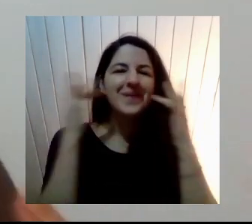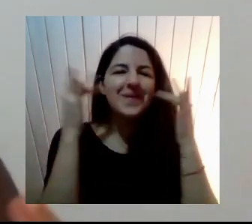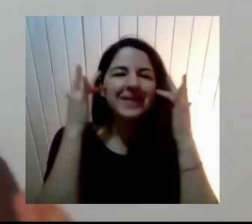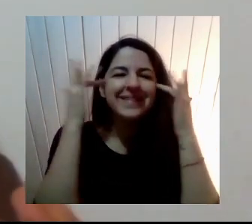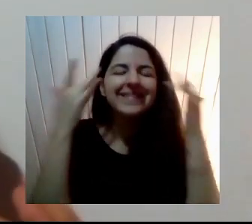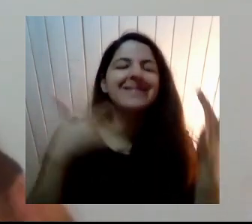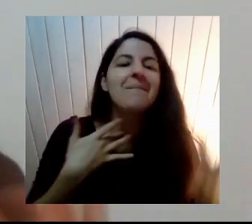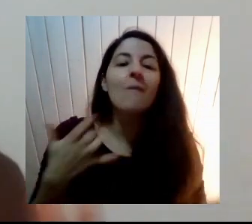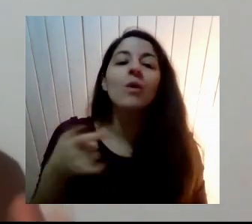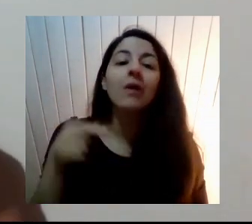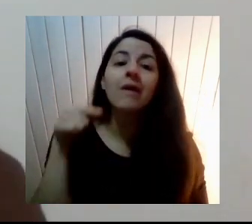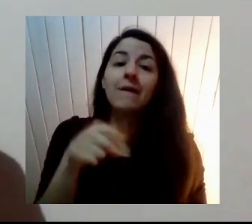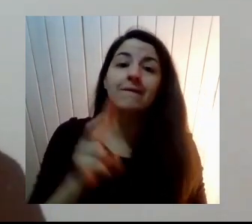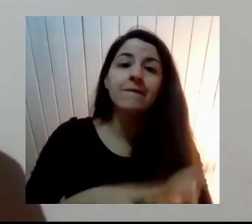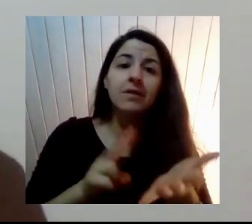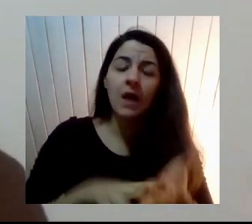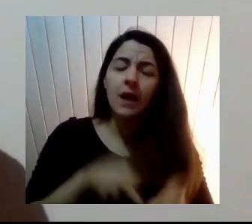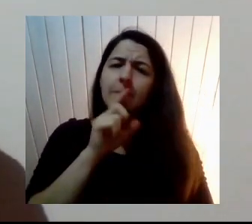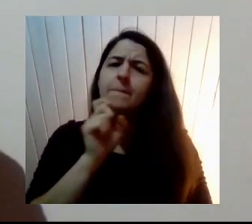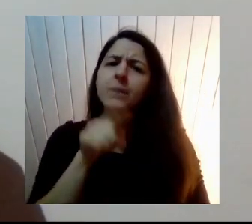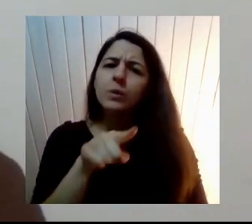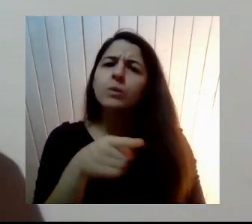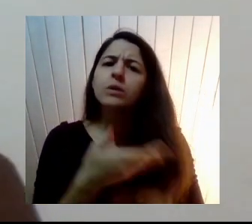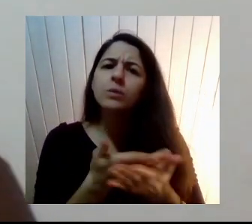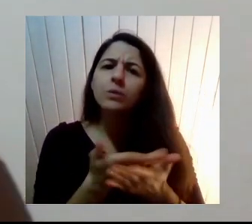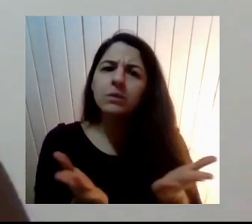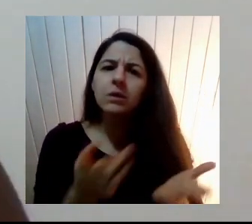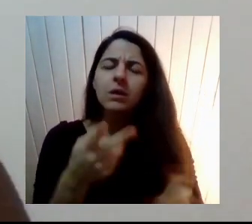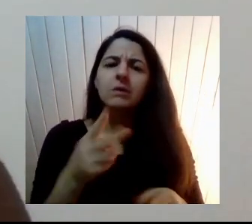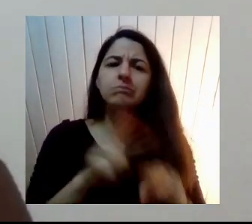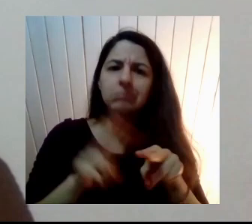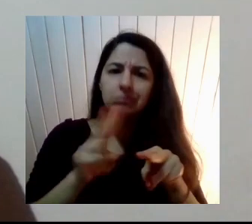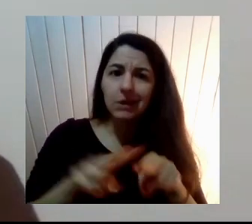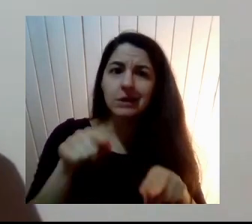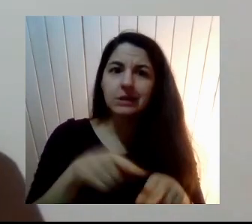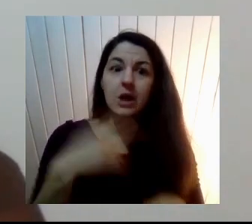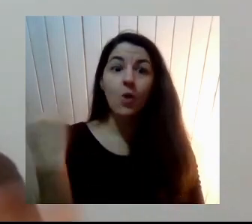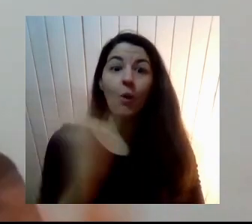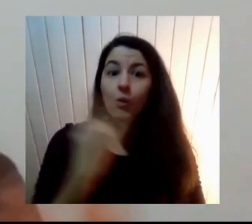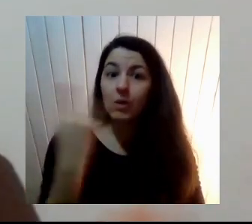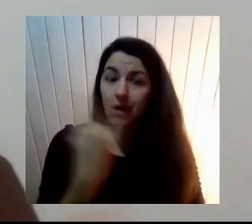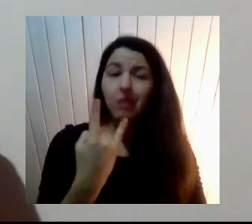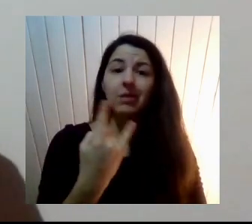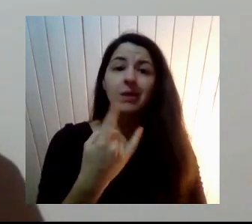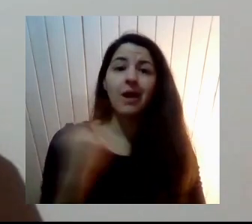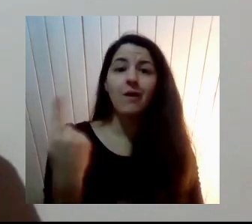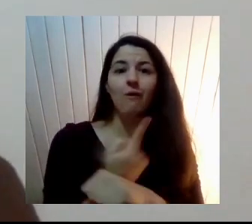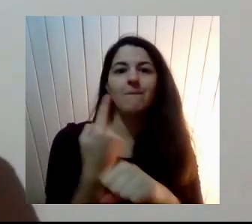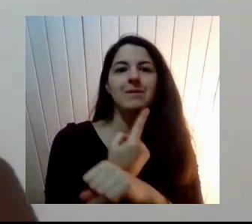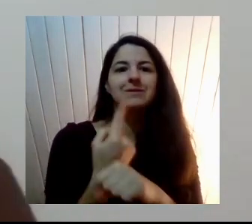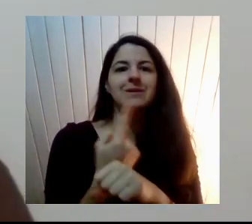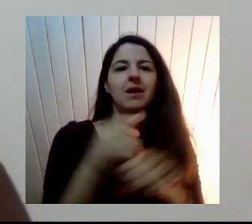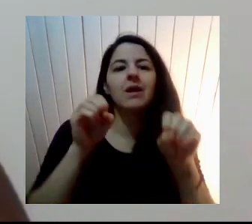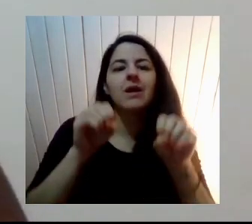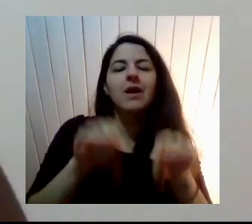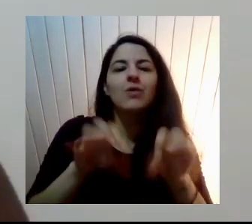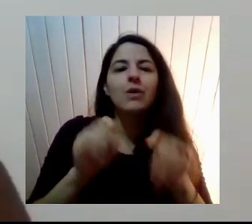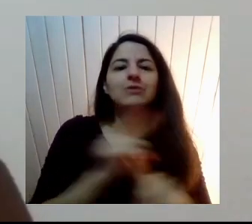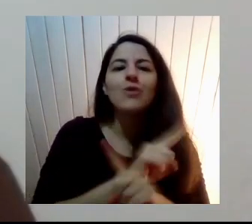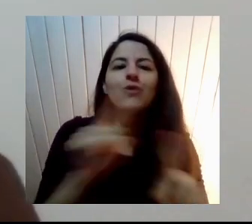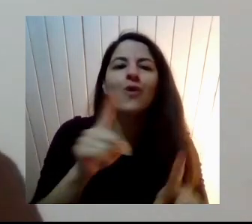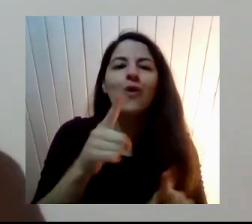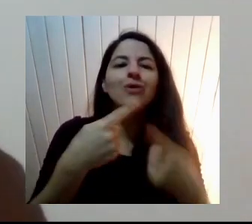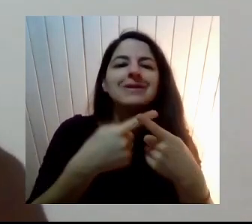El conversatorio ¿Cierto? Que es por qué es importante Y urgente Una educación no sexista Se hace patente En esta convocatoria Y en ese